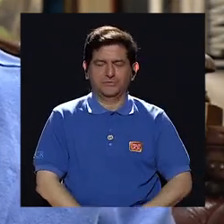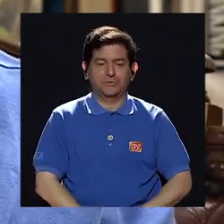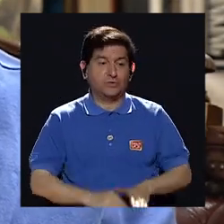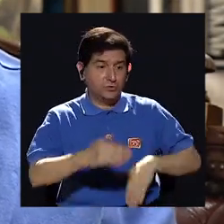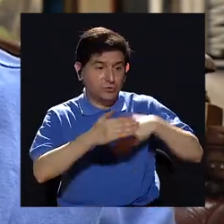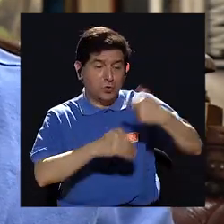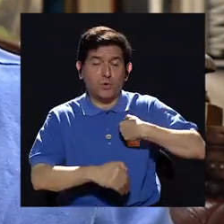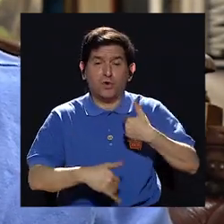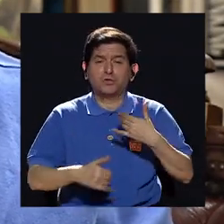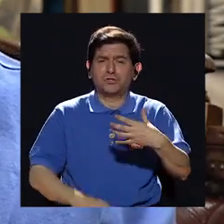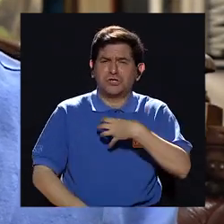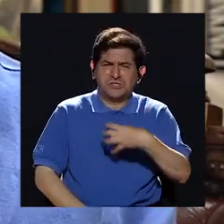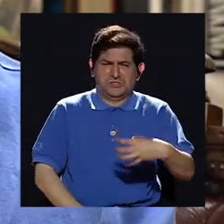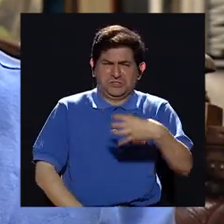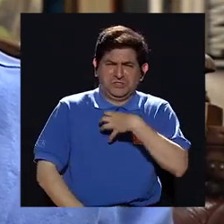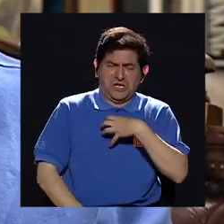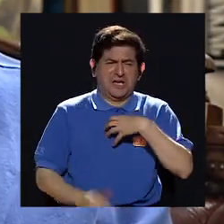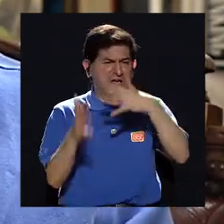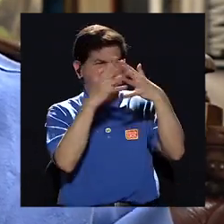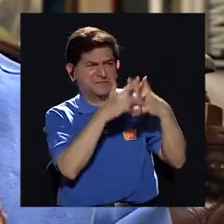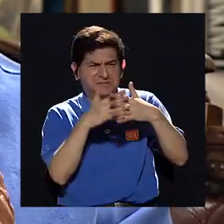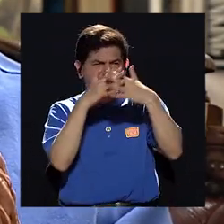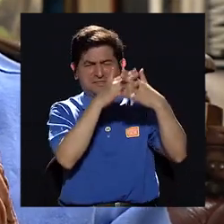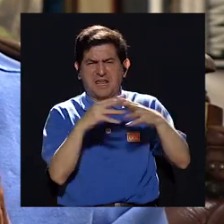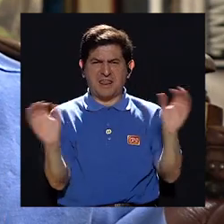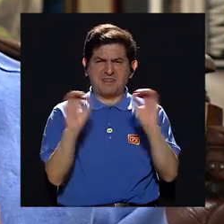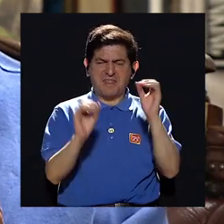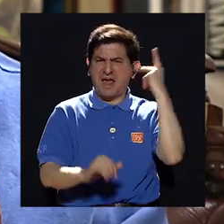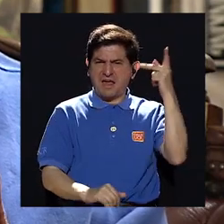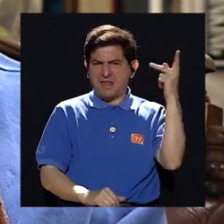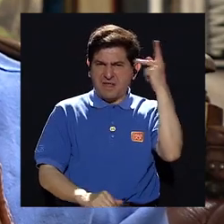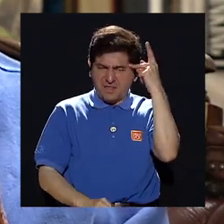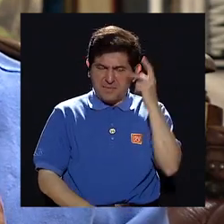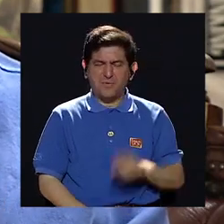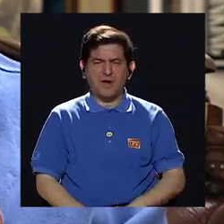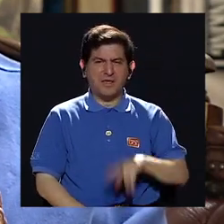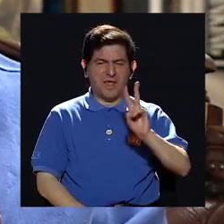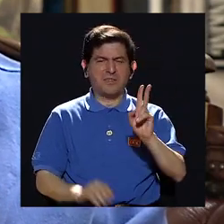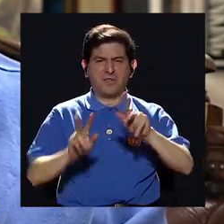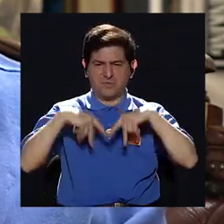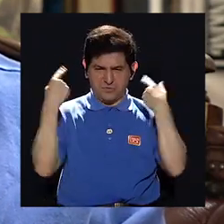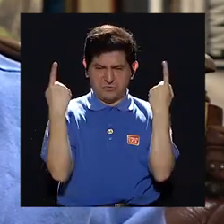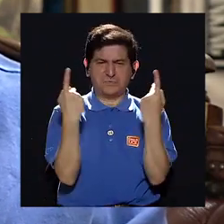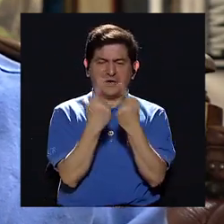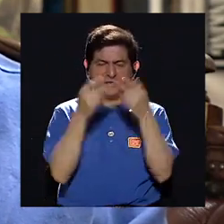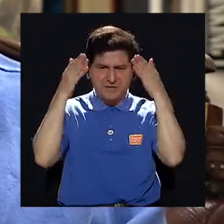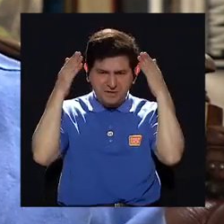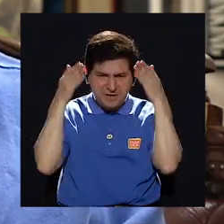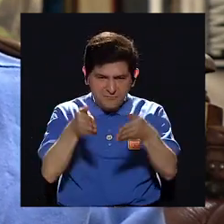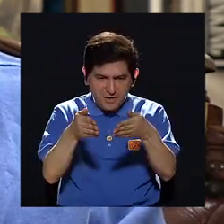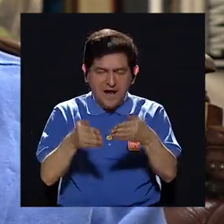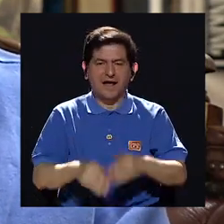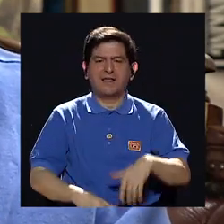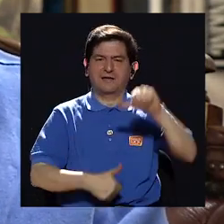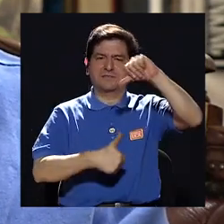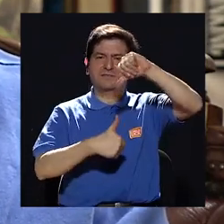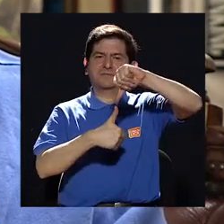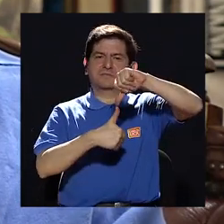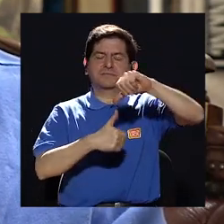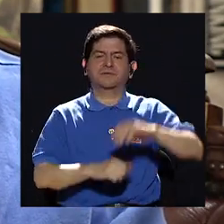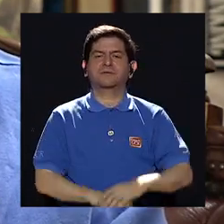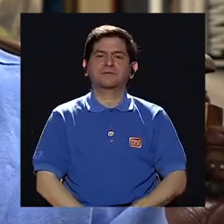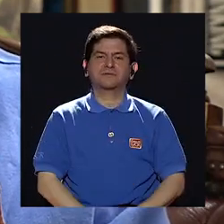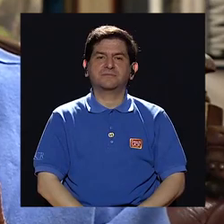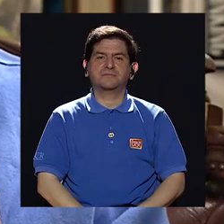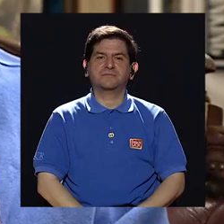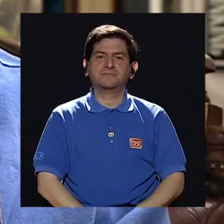después de que yo me quejaba de que en Estados Unidos no había una política bipartidista hacia Centroamérica porque